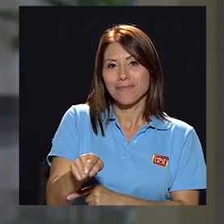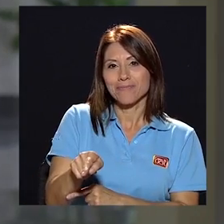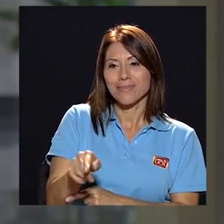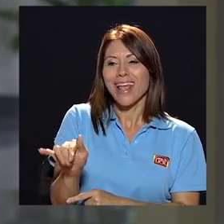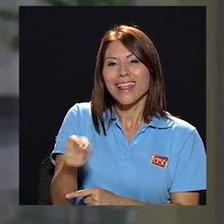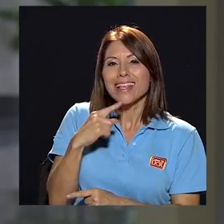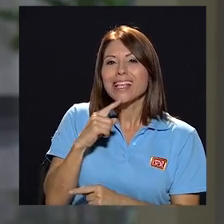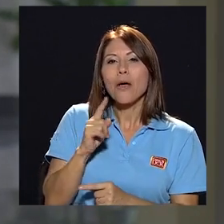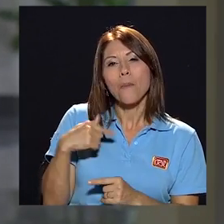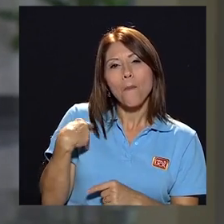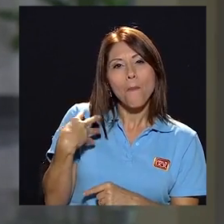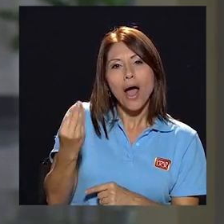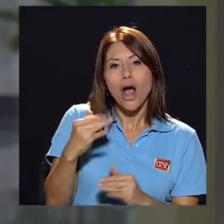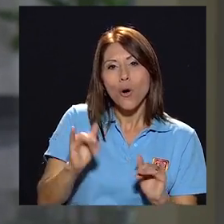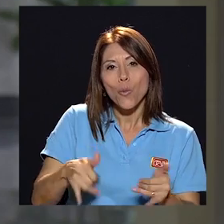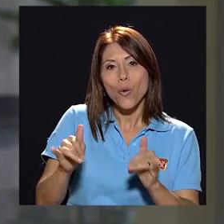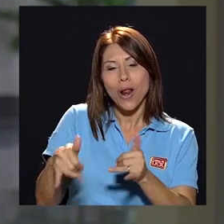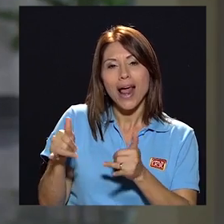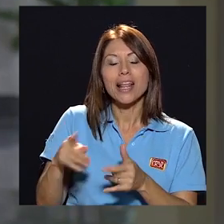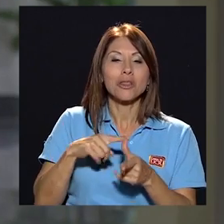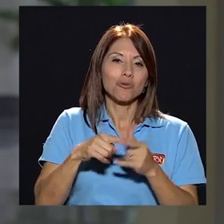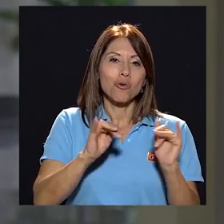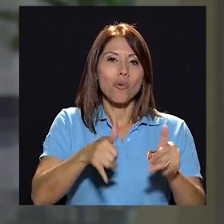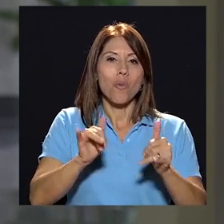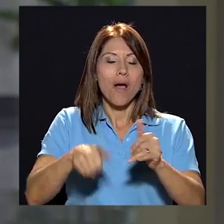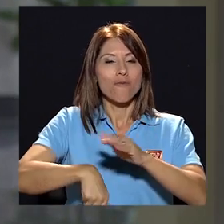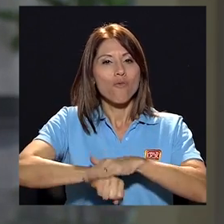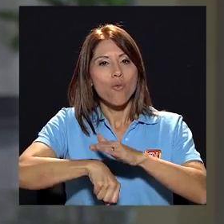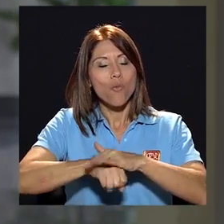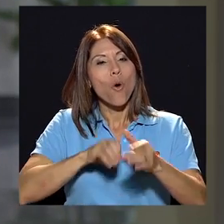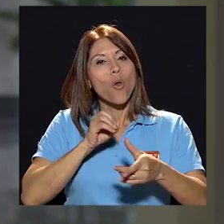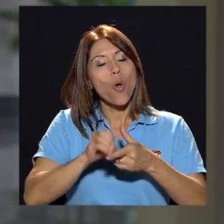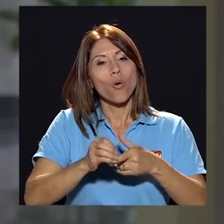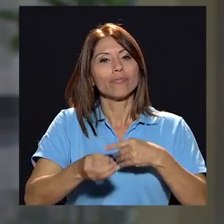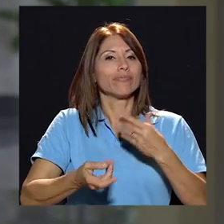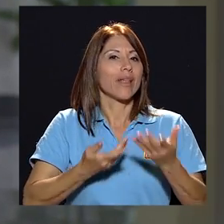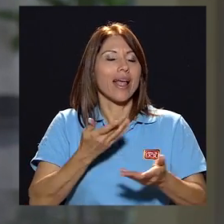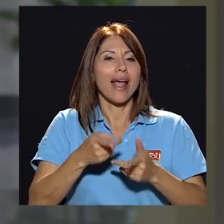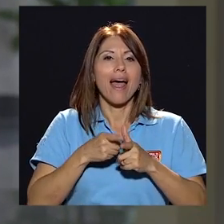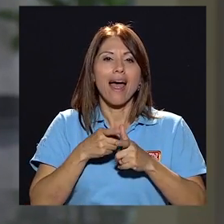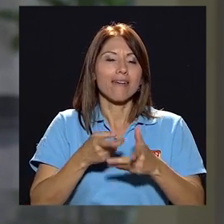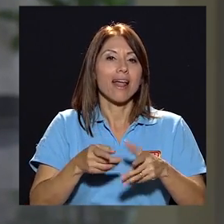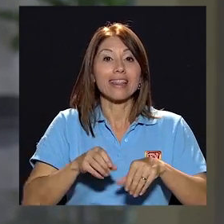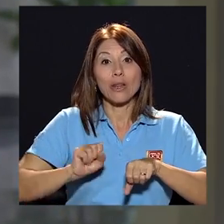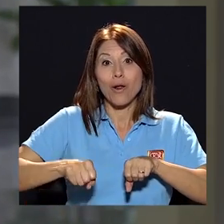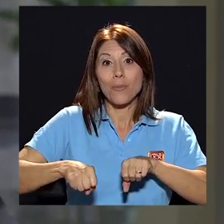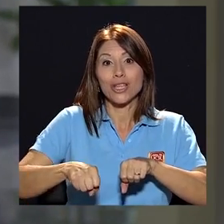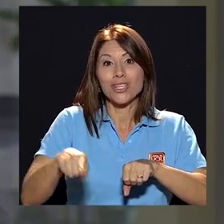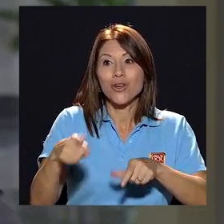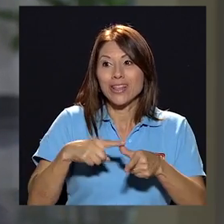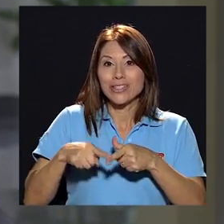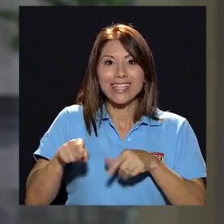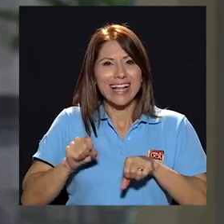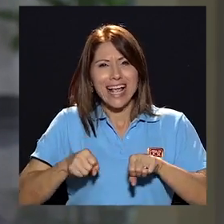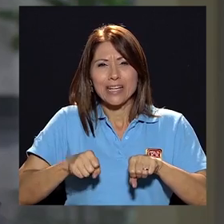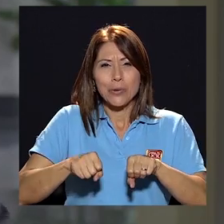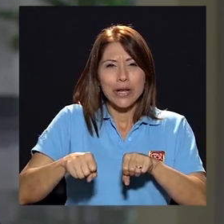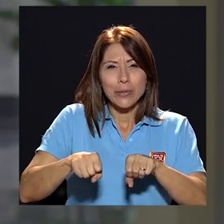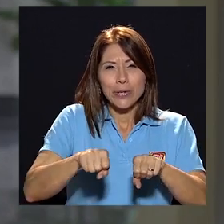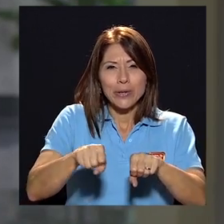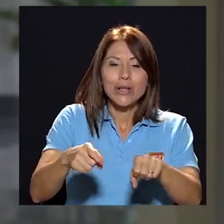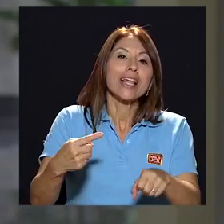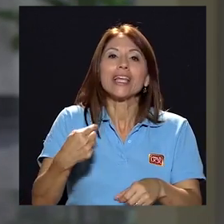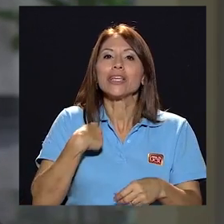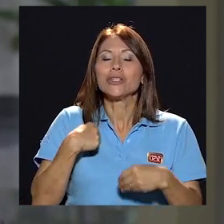a pular, como dice él. Entonces, a jugar fútbol, a jugar carreras. Tiene una motillo, entonces sale ahí corriendo,